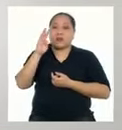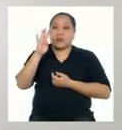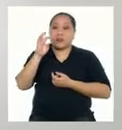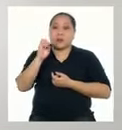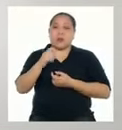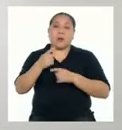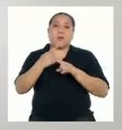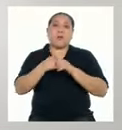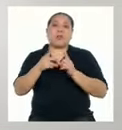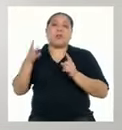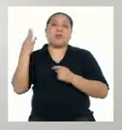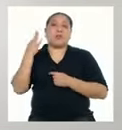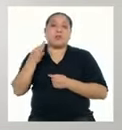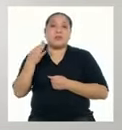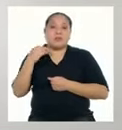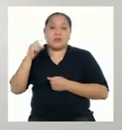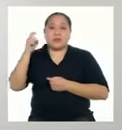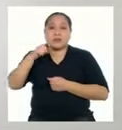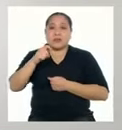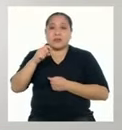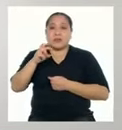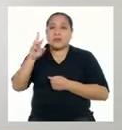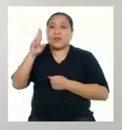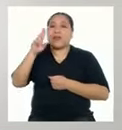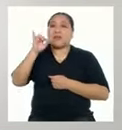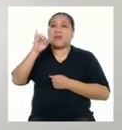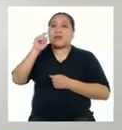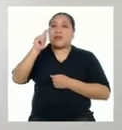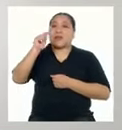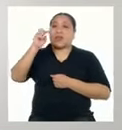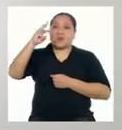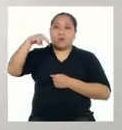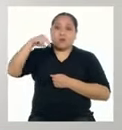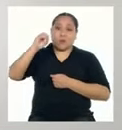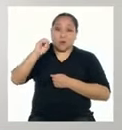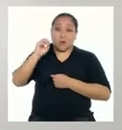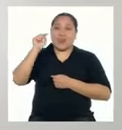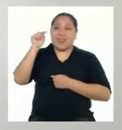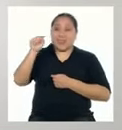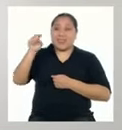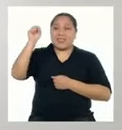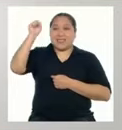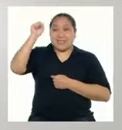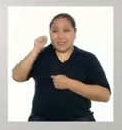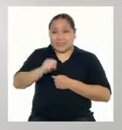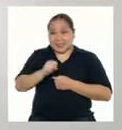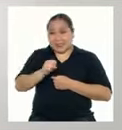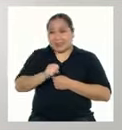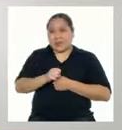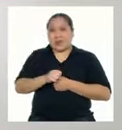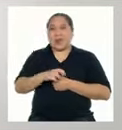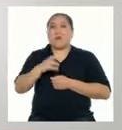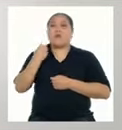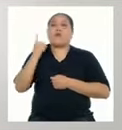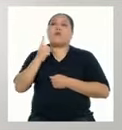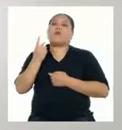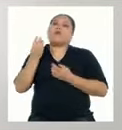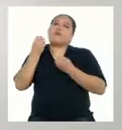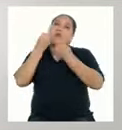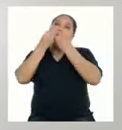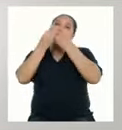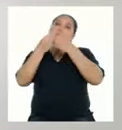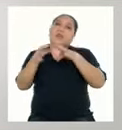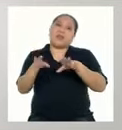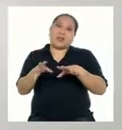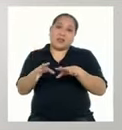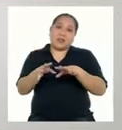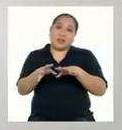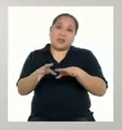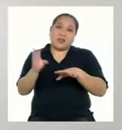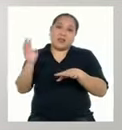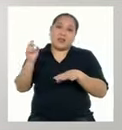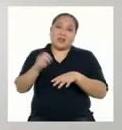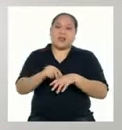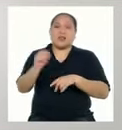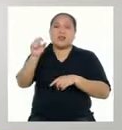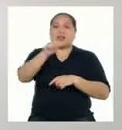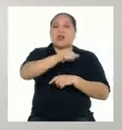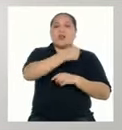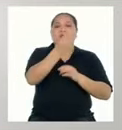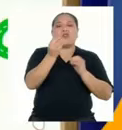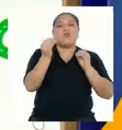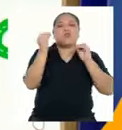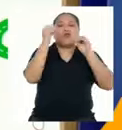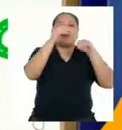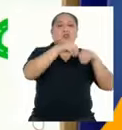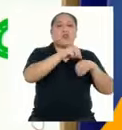Pero siempre Debe tener Ritmo Si no Ya perdería Su esencia Y tendría Que ser Clasificado En otro